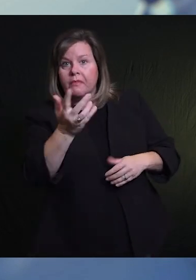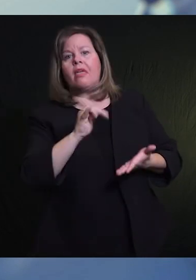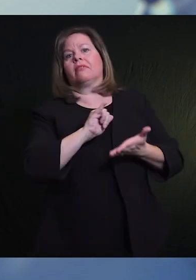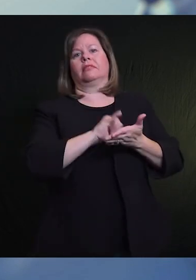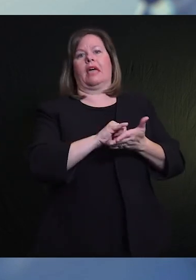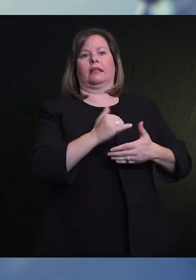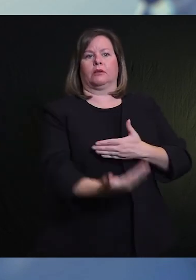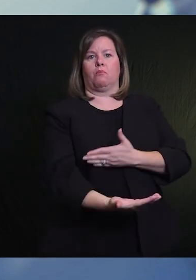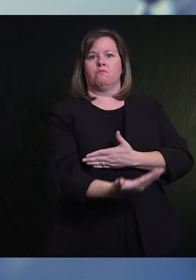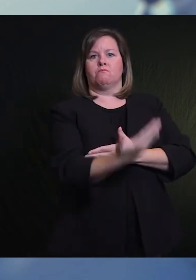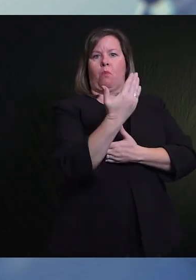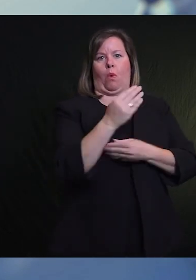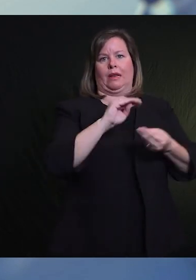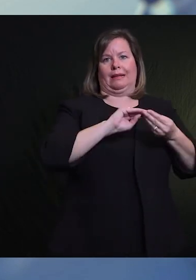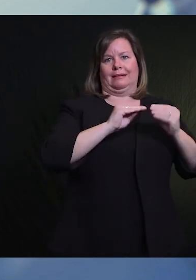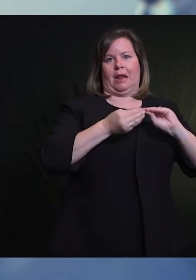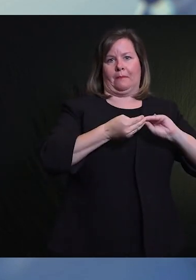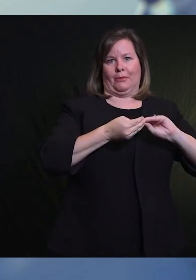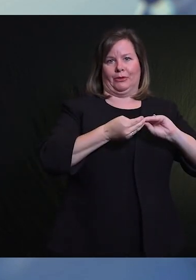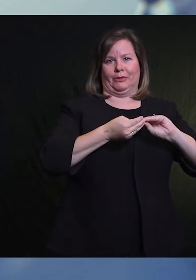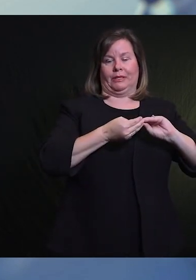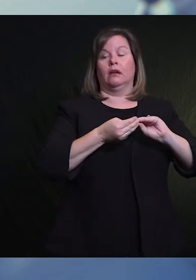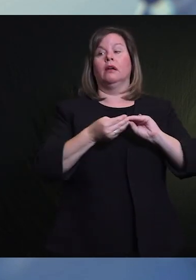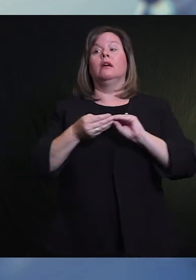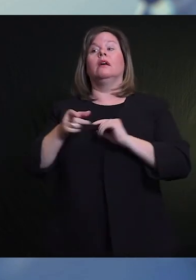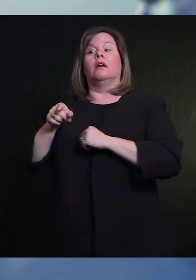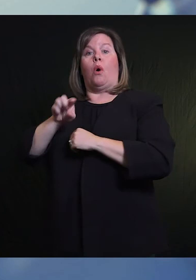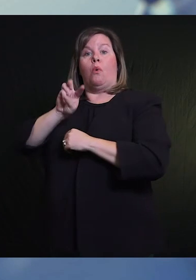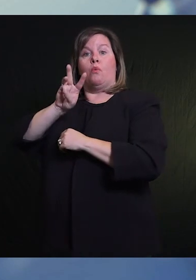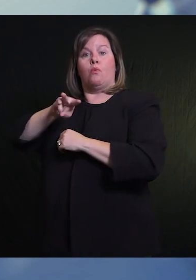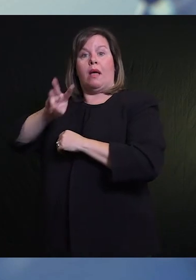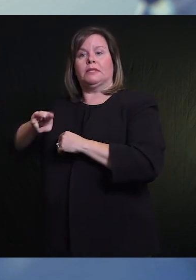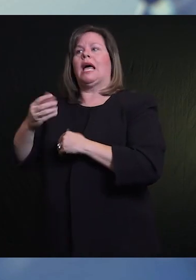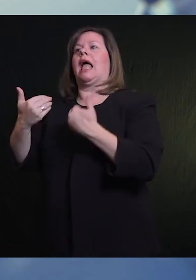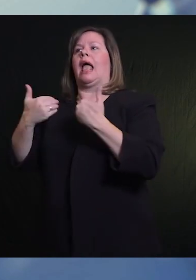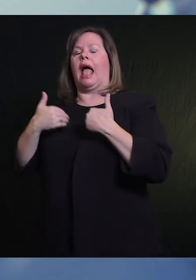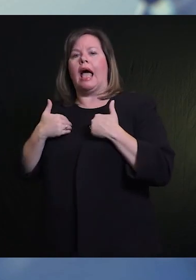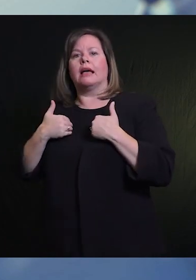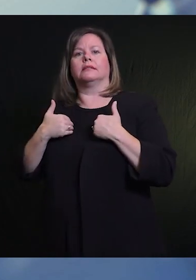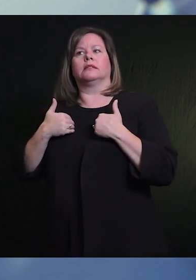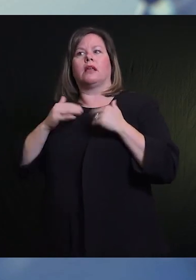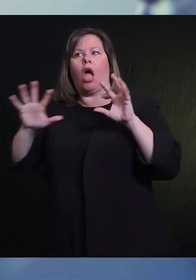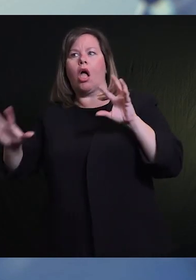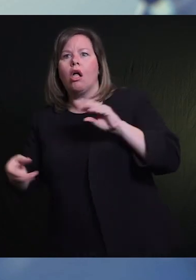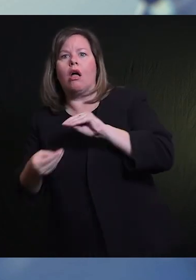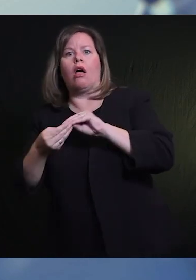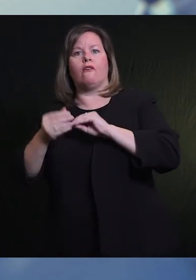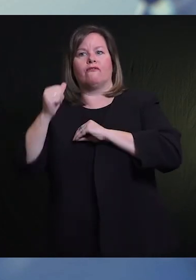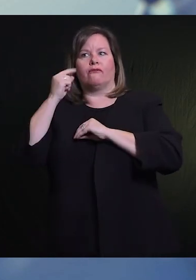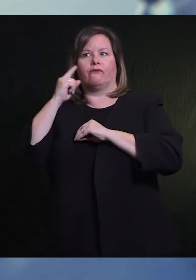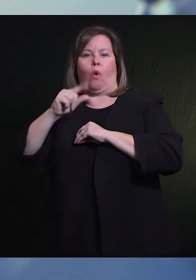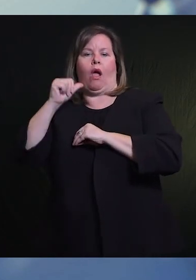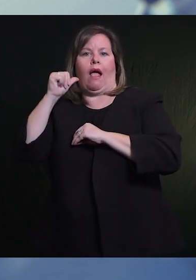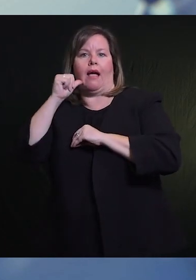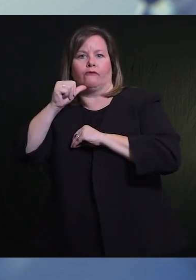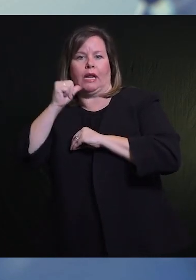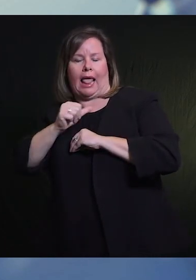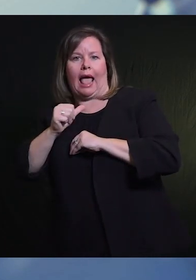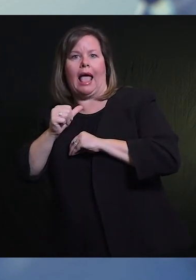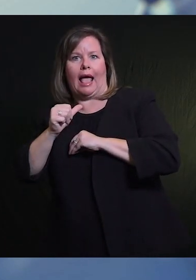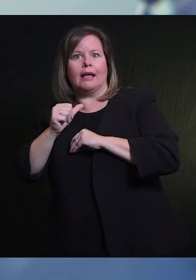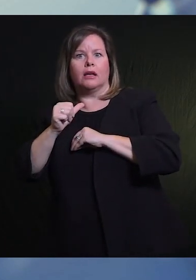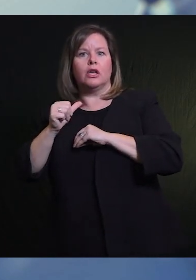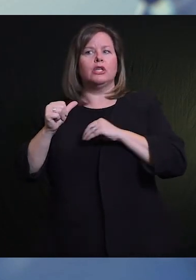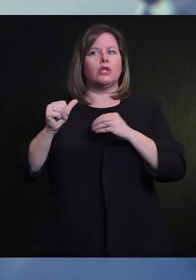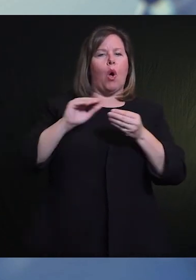el estado de Michigan o en nuestro panel de datos. Así que va a haber un poco de diferencia día a día, pero usted debe ver que los